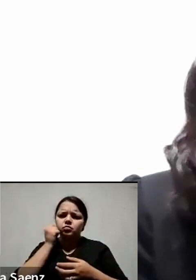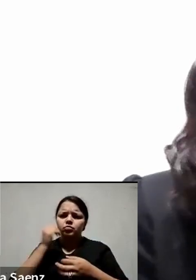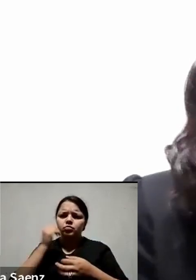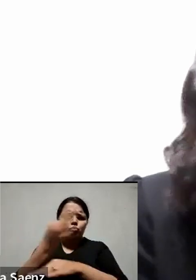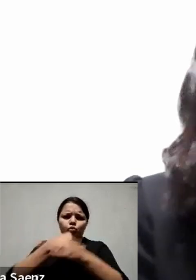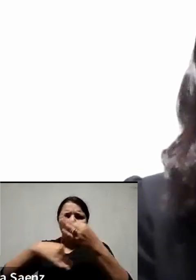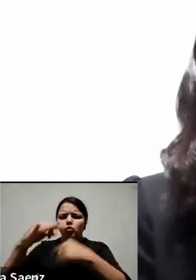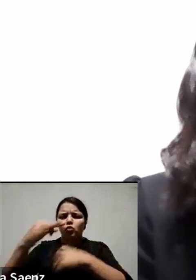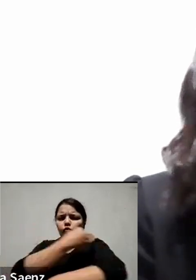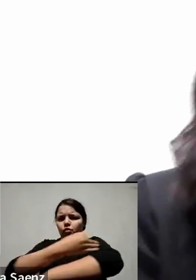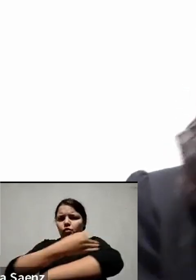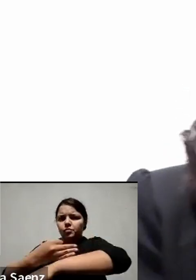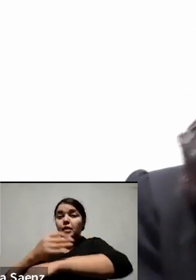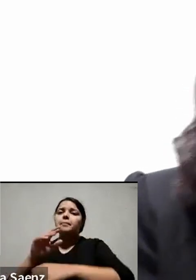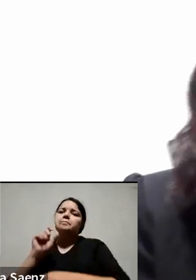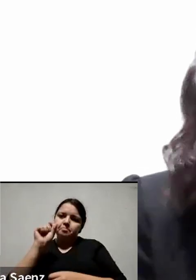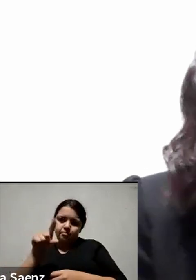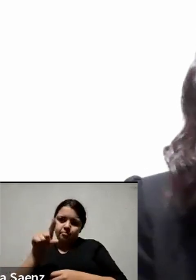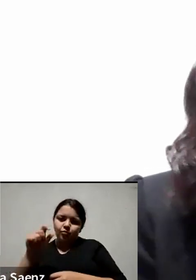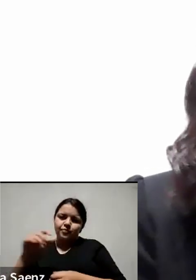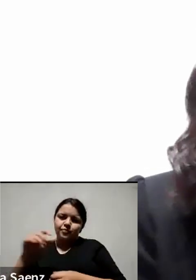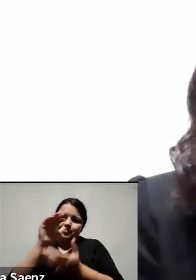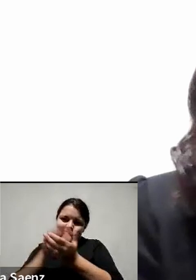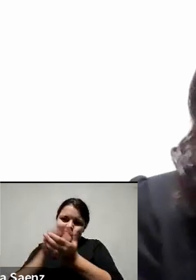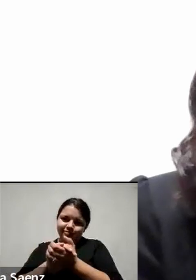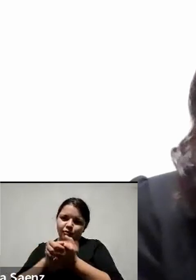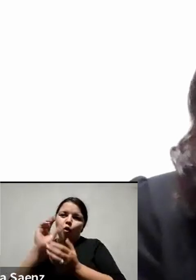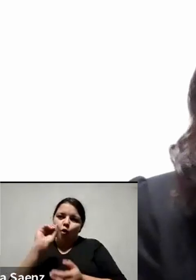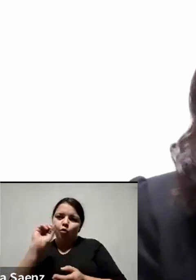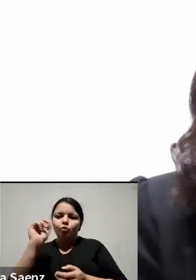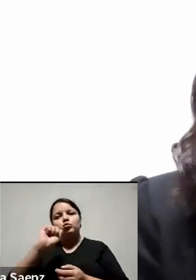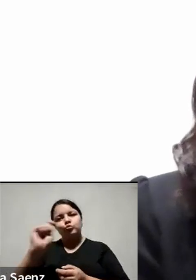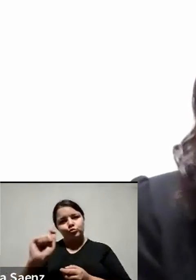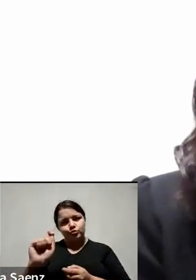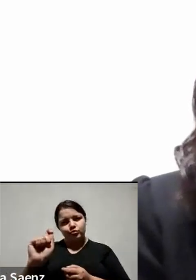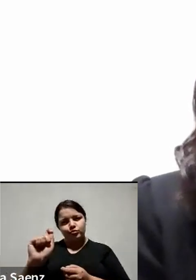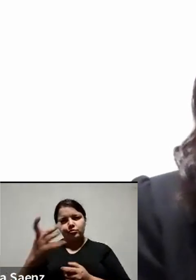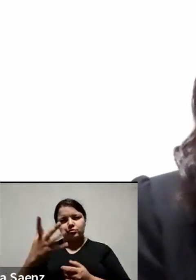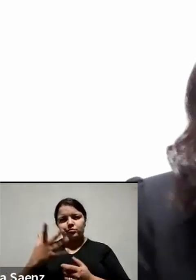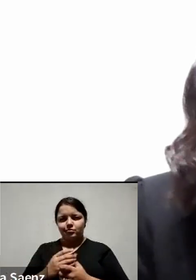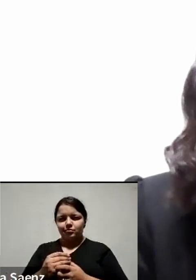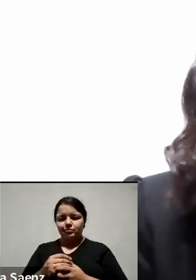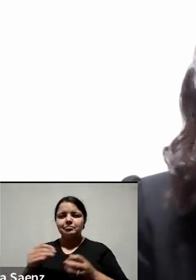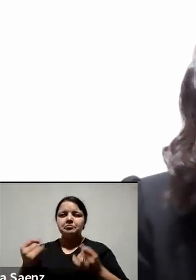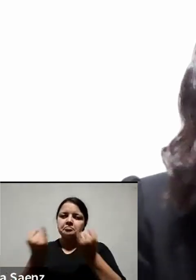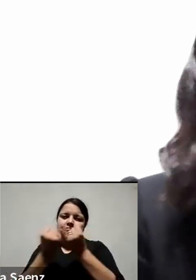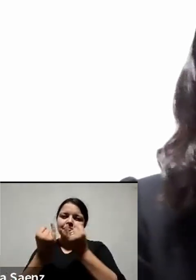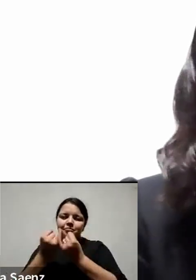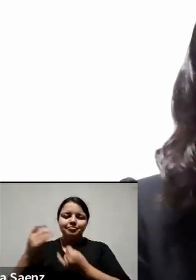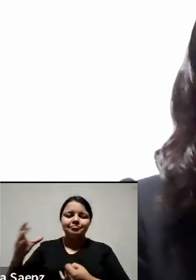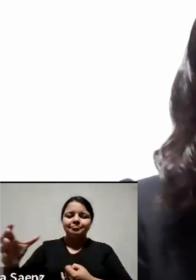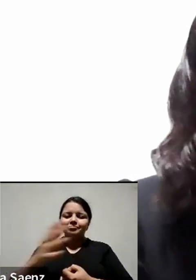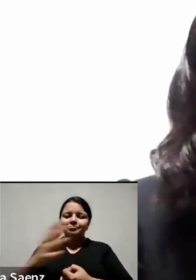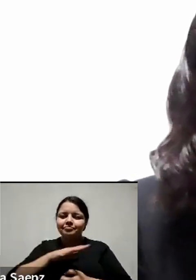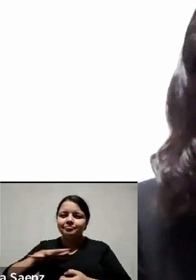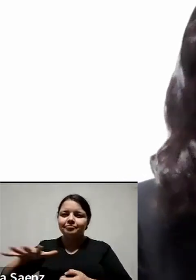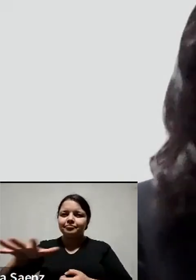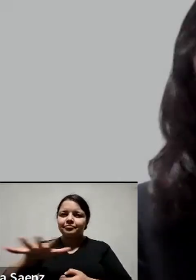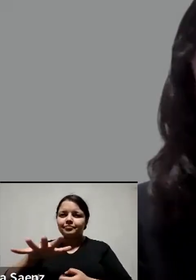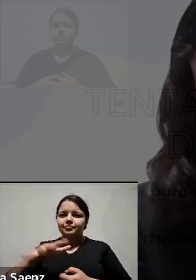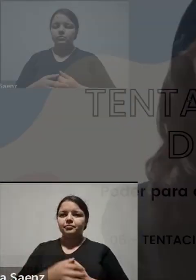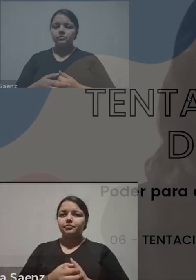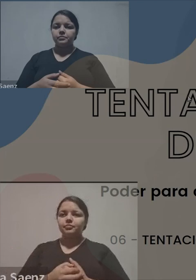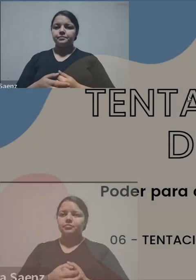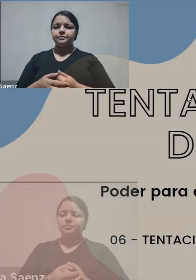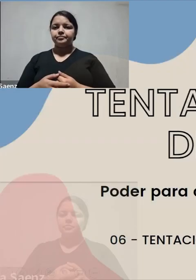lado, pareja. Y finalmente en una cuestión de comunidad en la sociedad. Entonces vamos a verlo en esto. Voy a